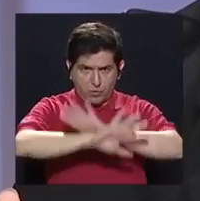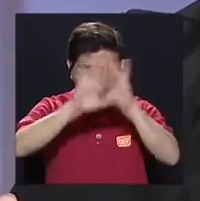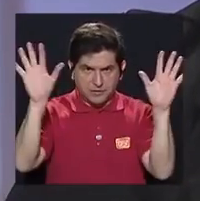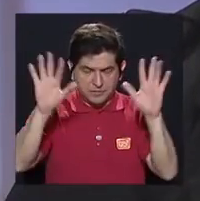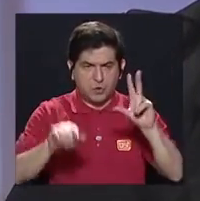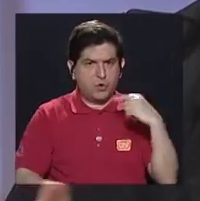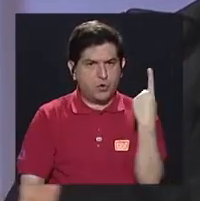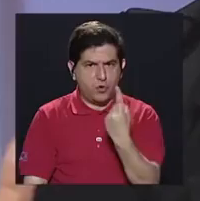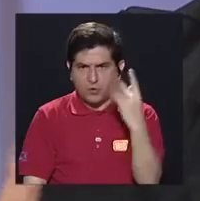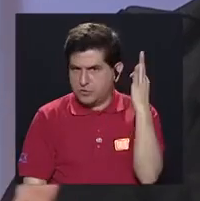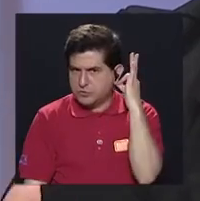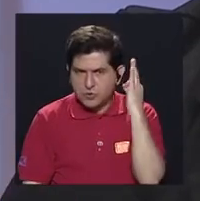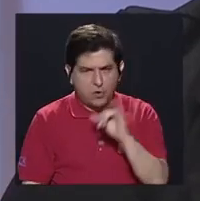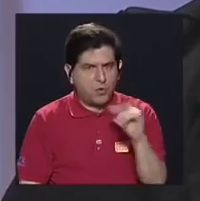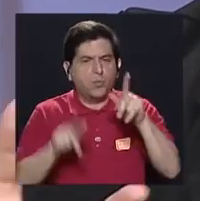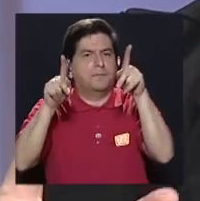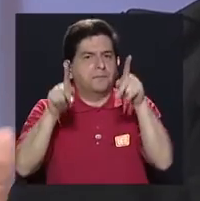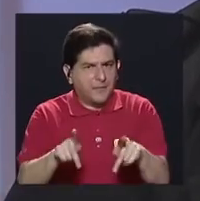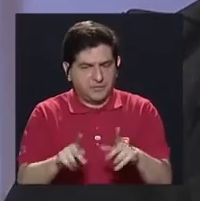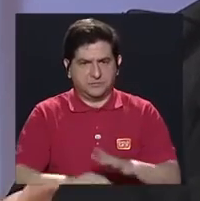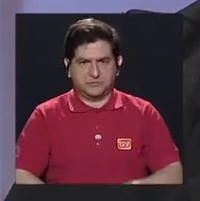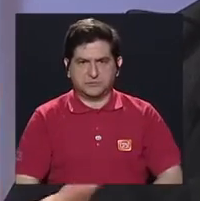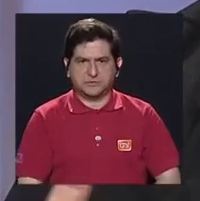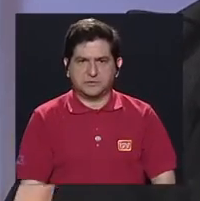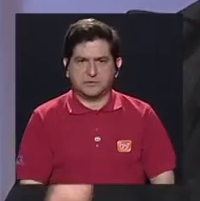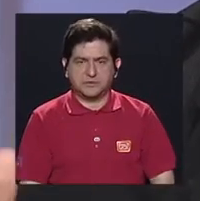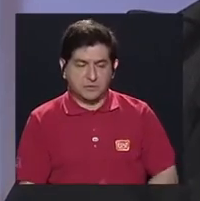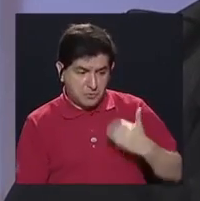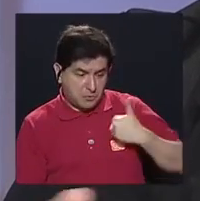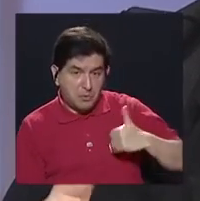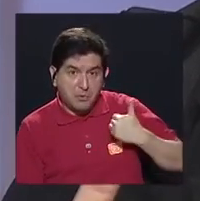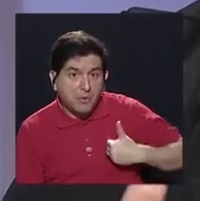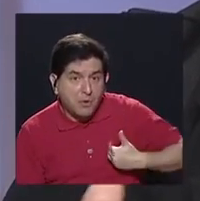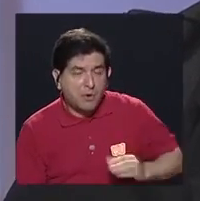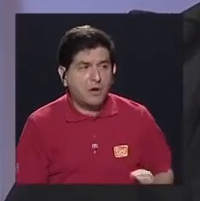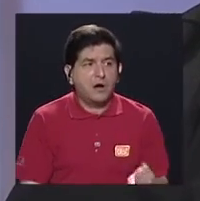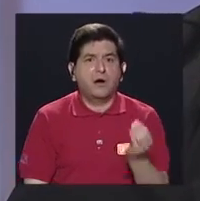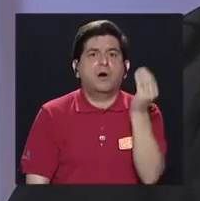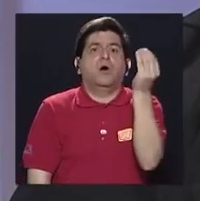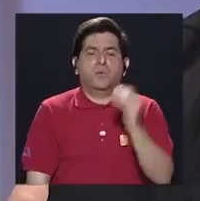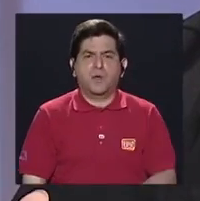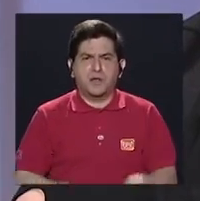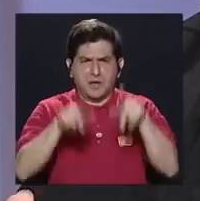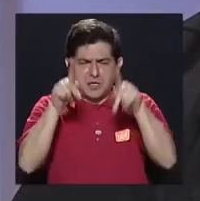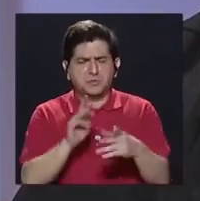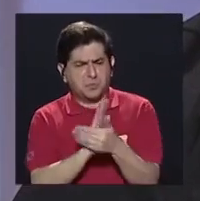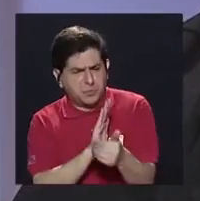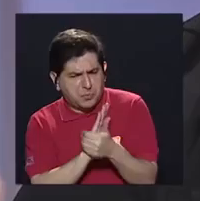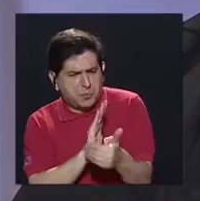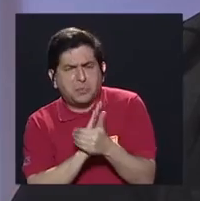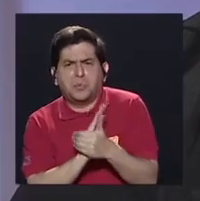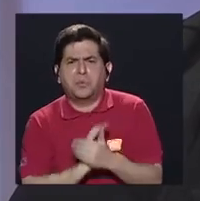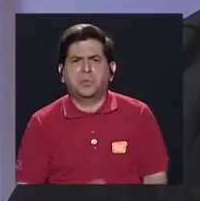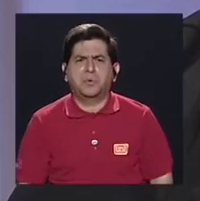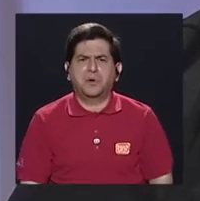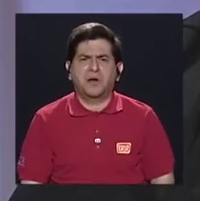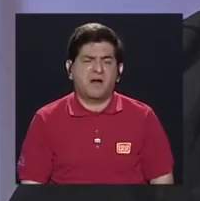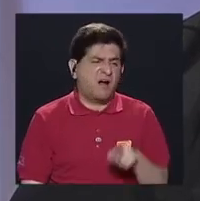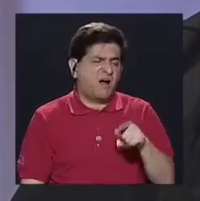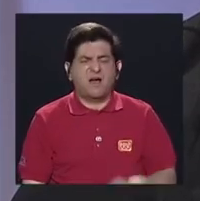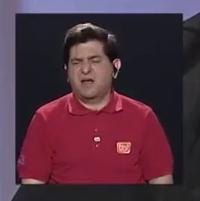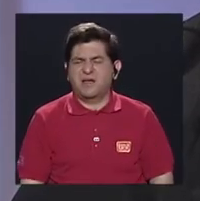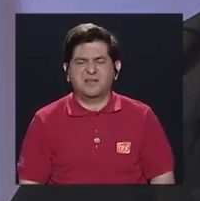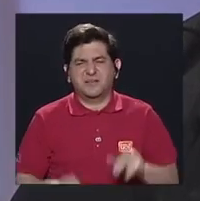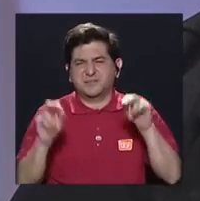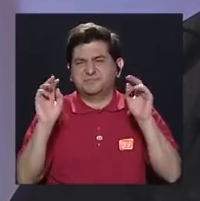no es solo a las mujeres, también hay gente, hombres, jóvenes, personas muy capaces que se han ido para la casa,